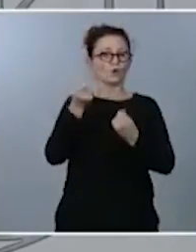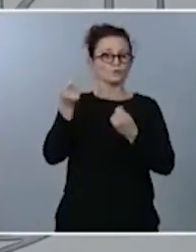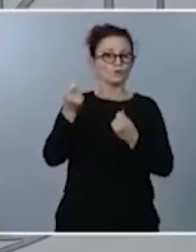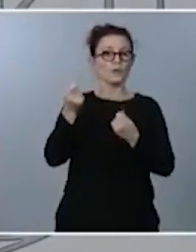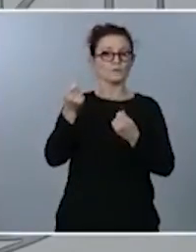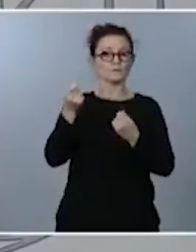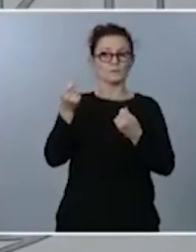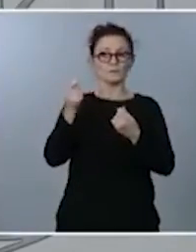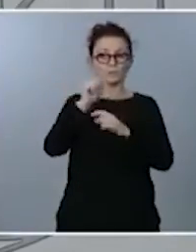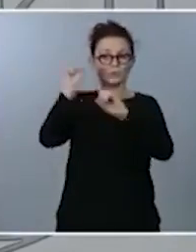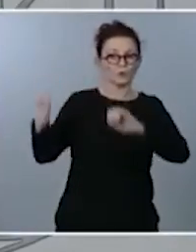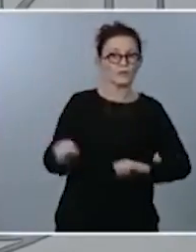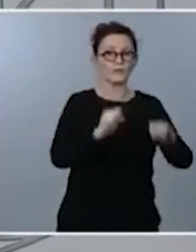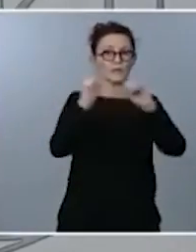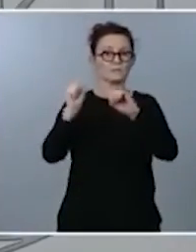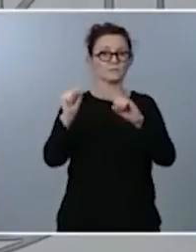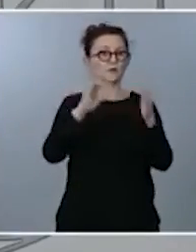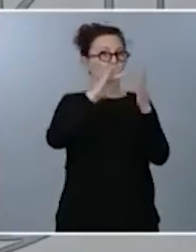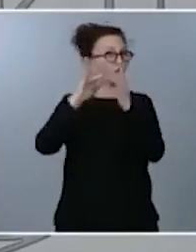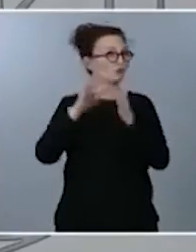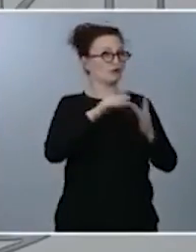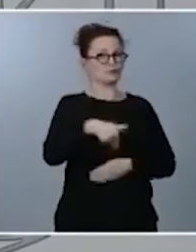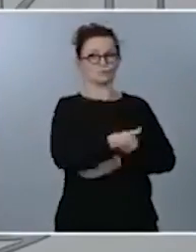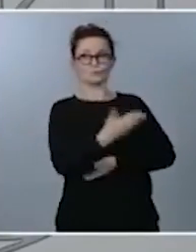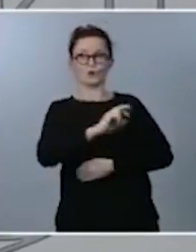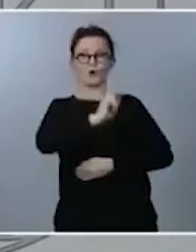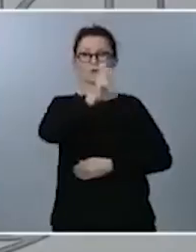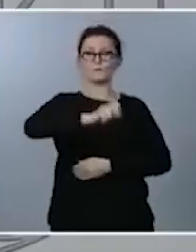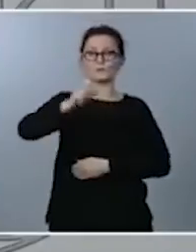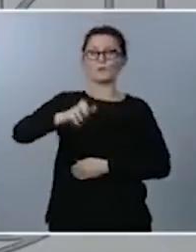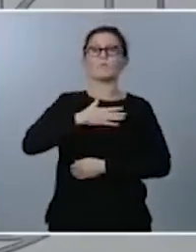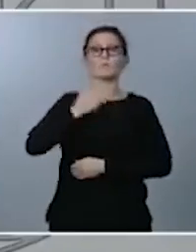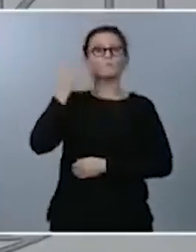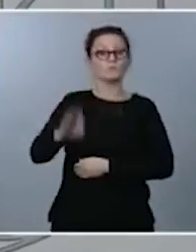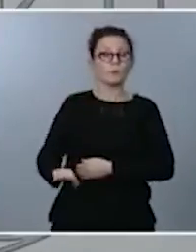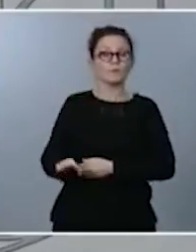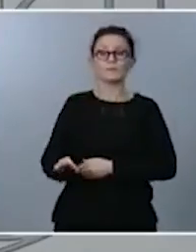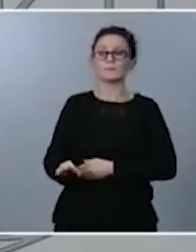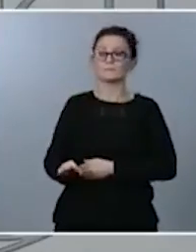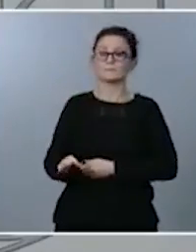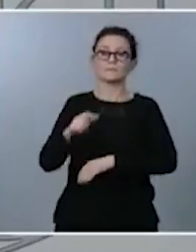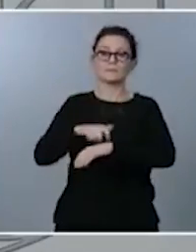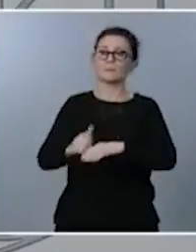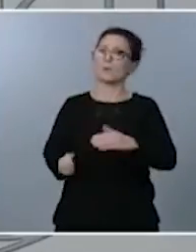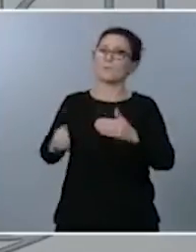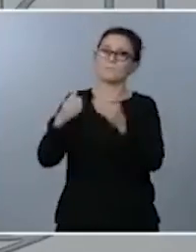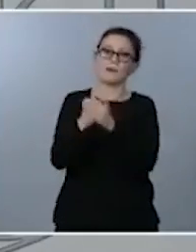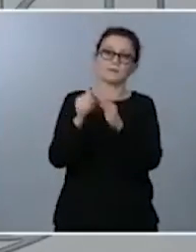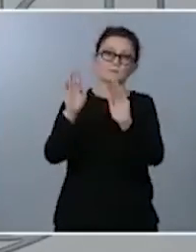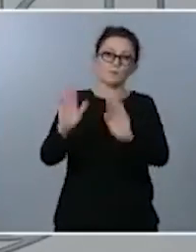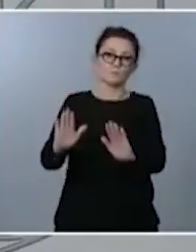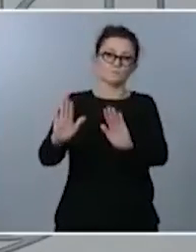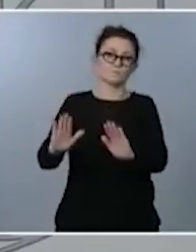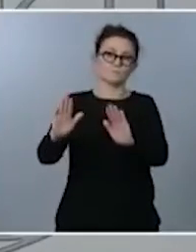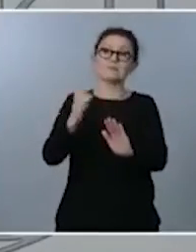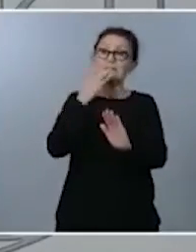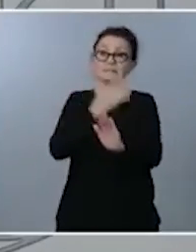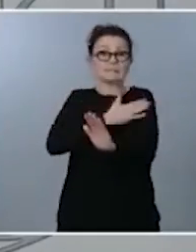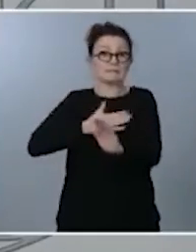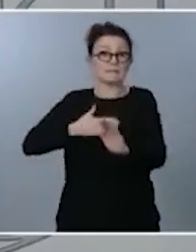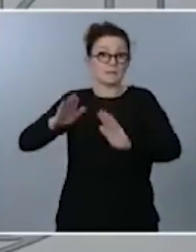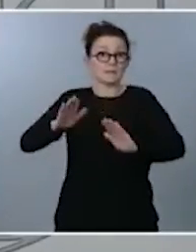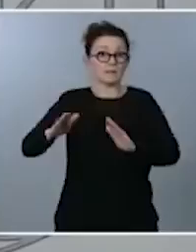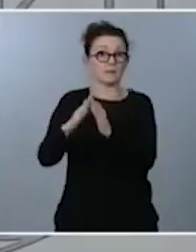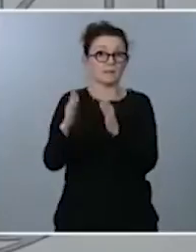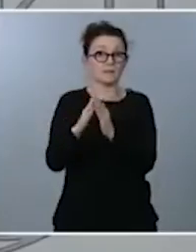con otras para que realmente puedan permanecer en él el mayor tiempo posible si esa es su propia voluntad economía de los cuidados por